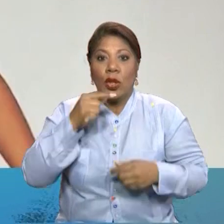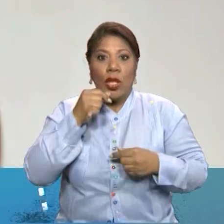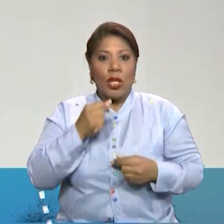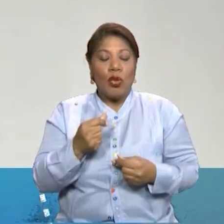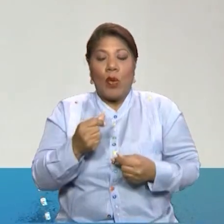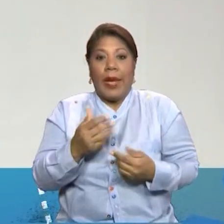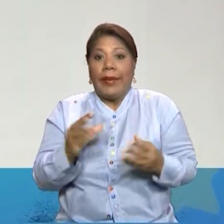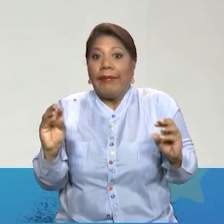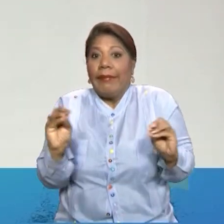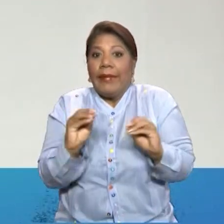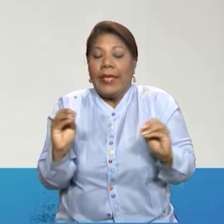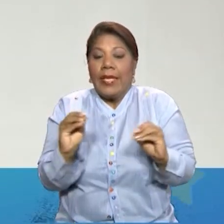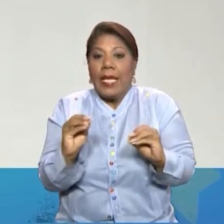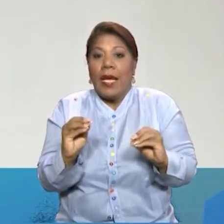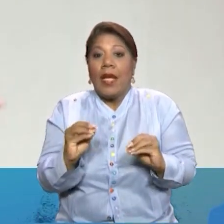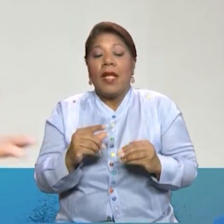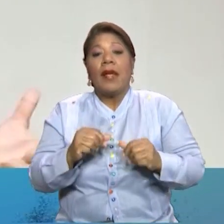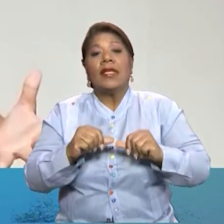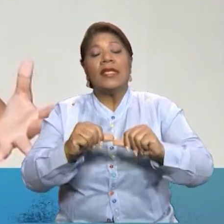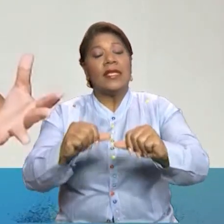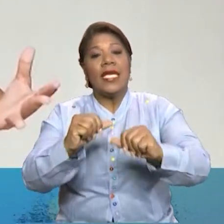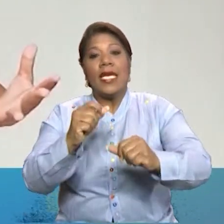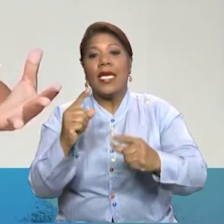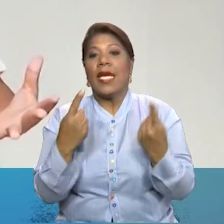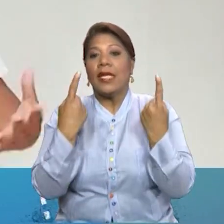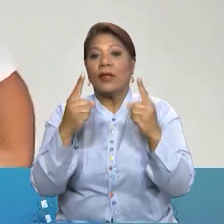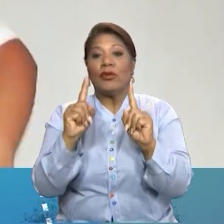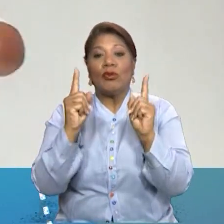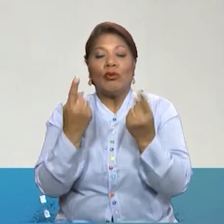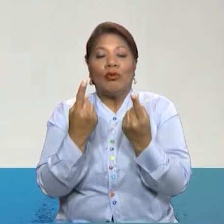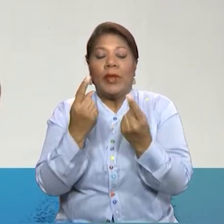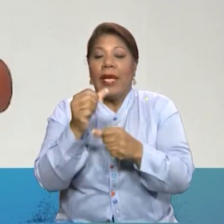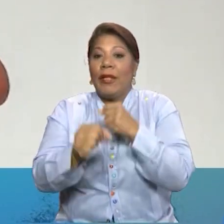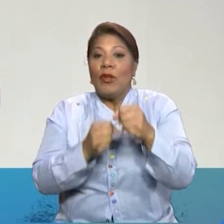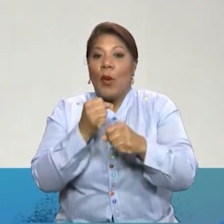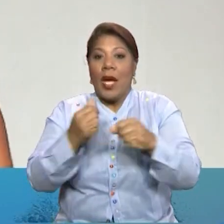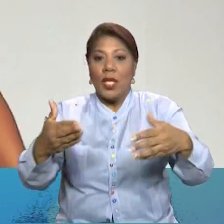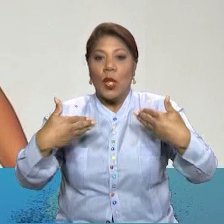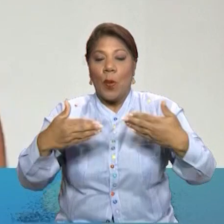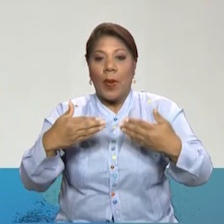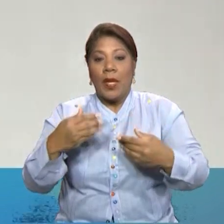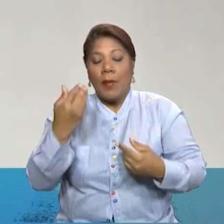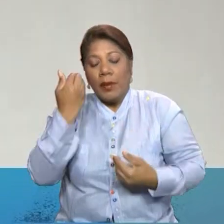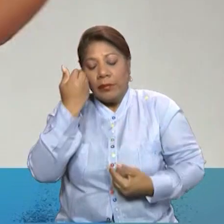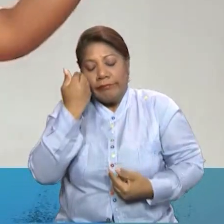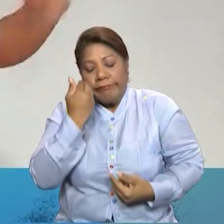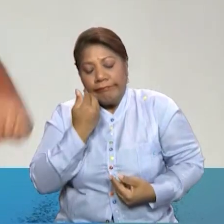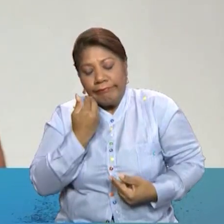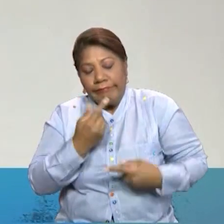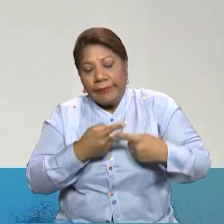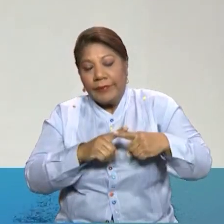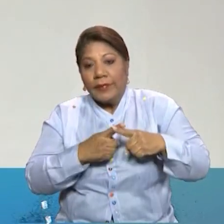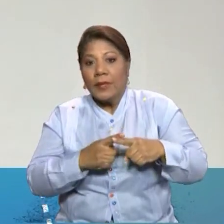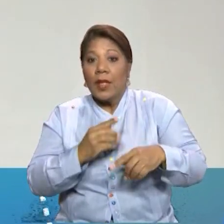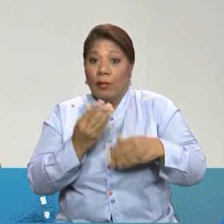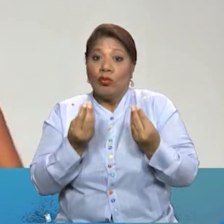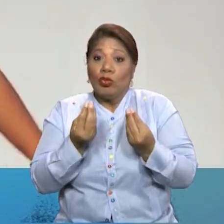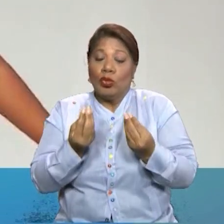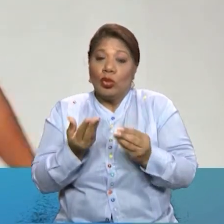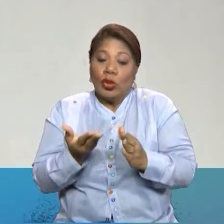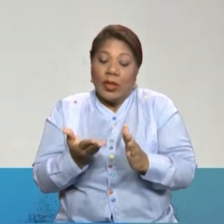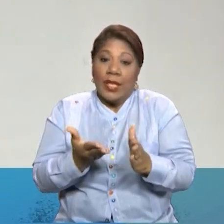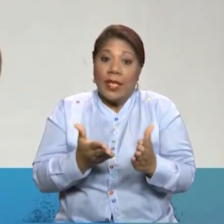cosas. Años sigues cumpliendo entre el silencio y el temor, entre lágrimas de dolor por aquellos que están